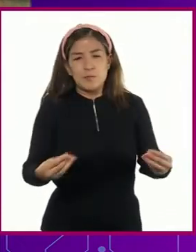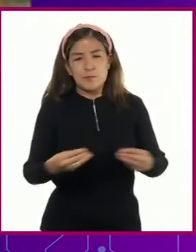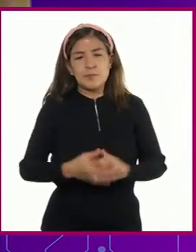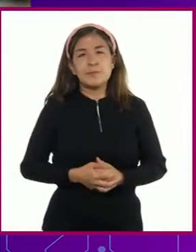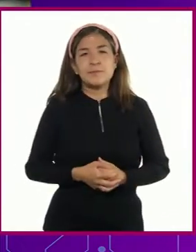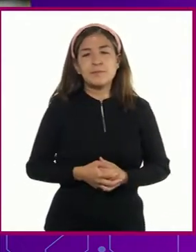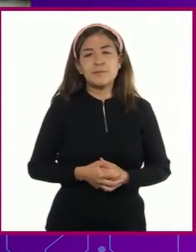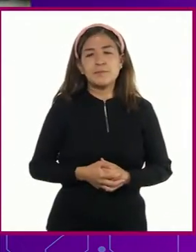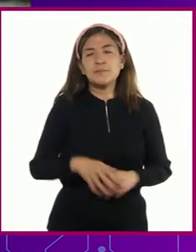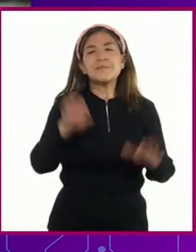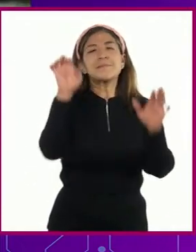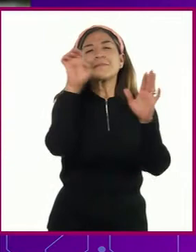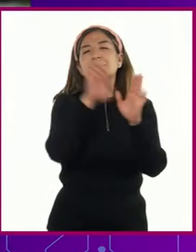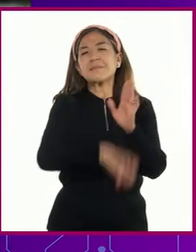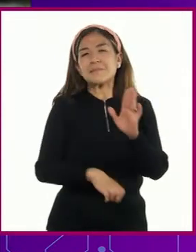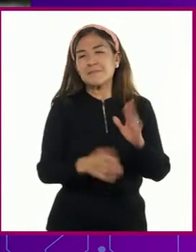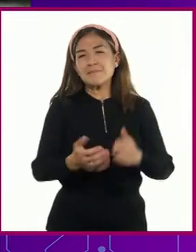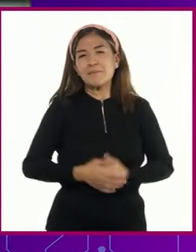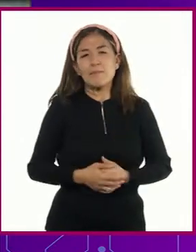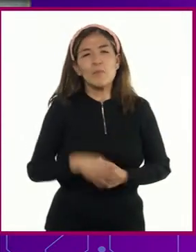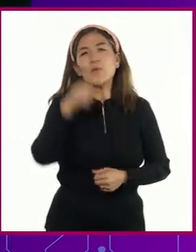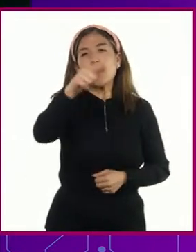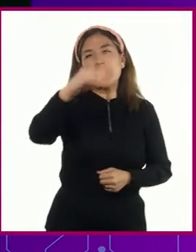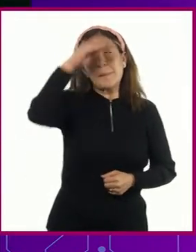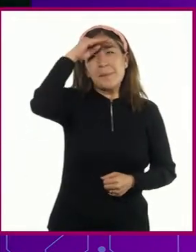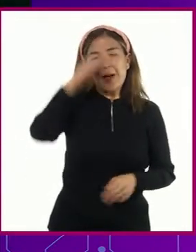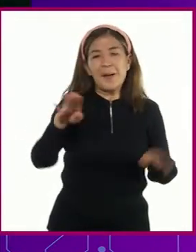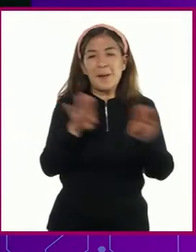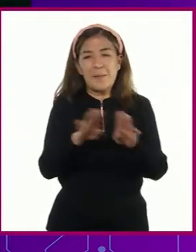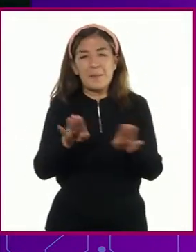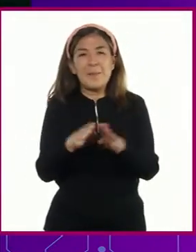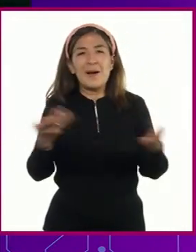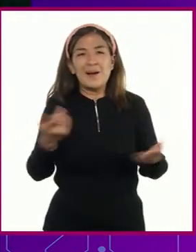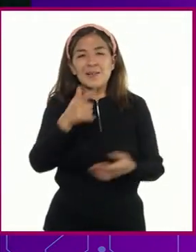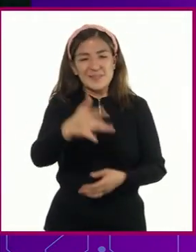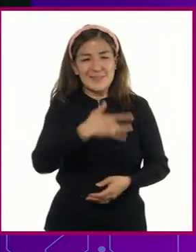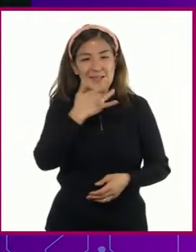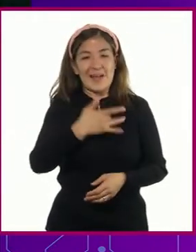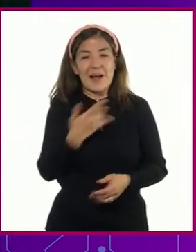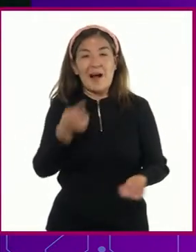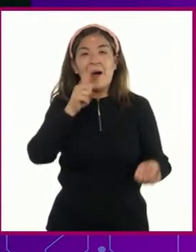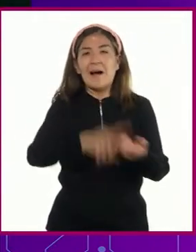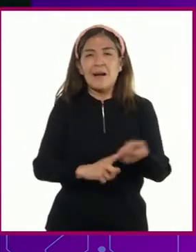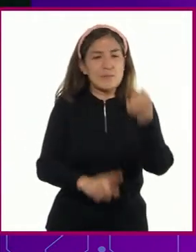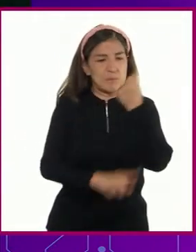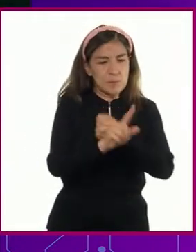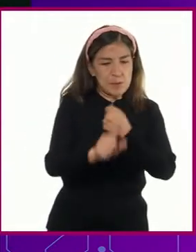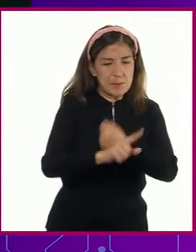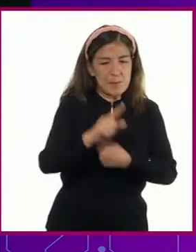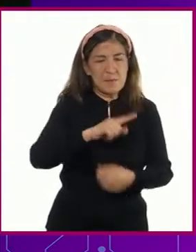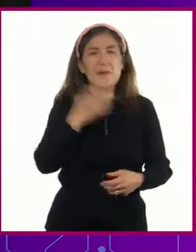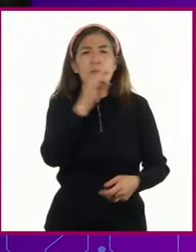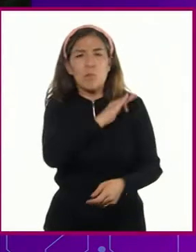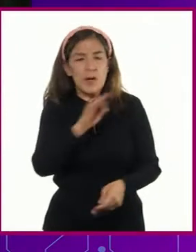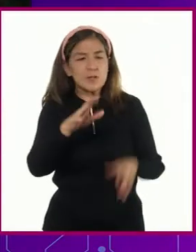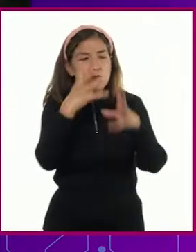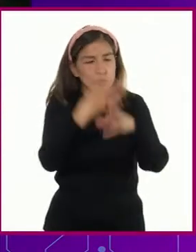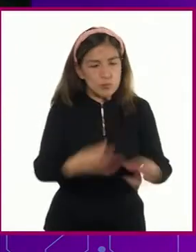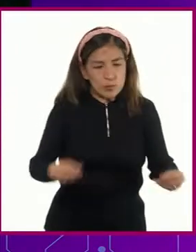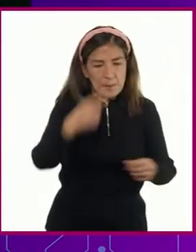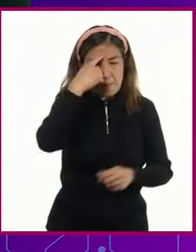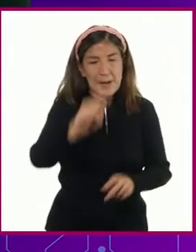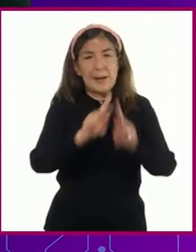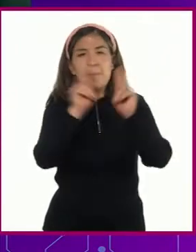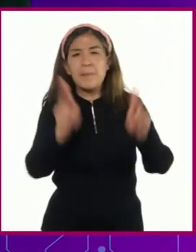Si pensáramos y actuáramos con la convicción de que para cada conflicto existen salidas pacíficas y que es posible conservar la